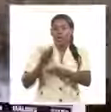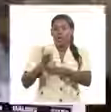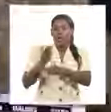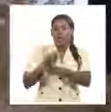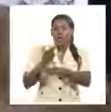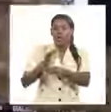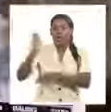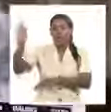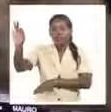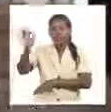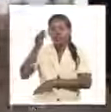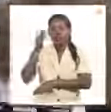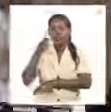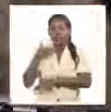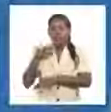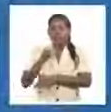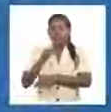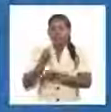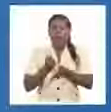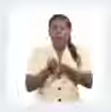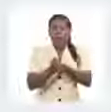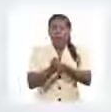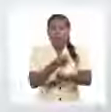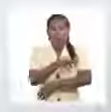fotovoltaica como fuente de electricidad?